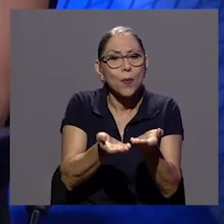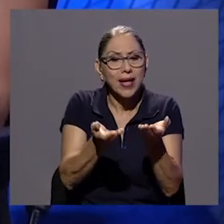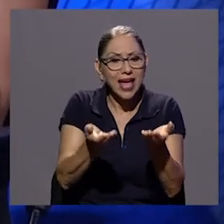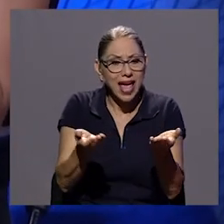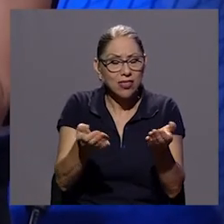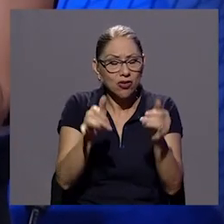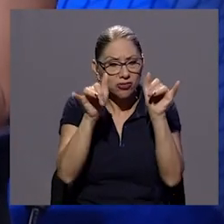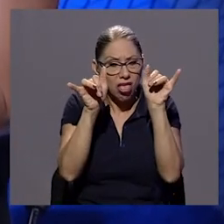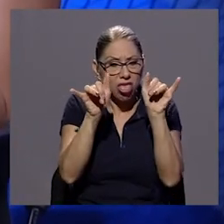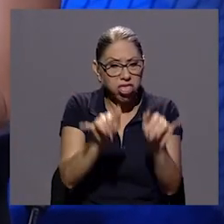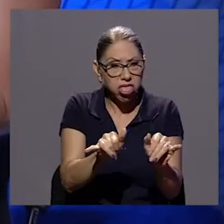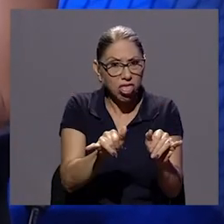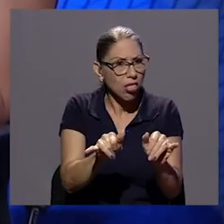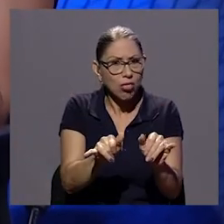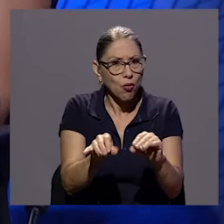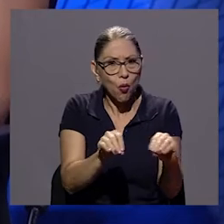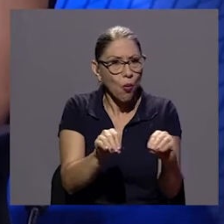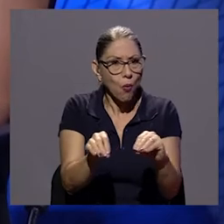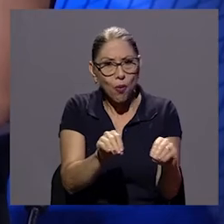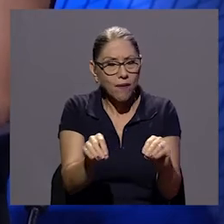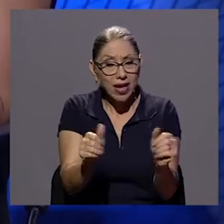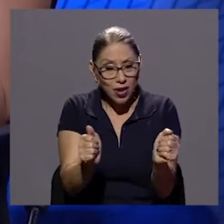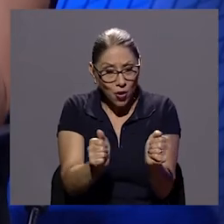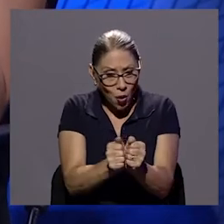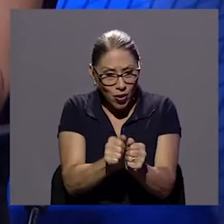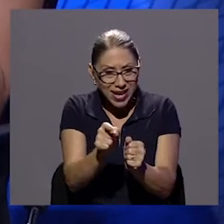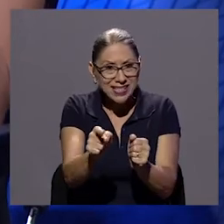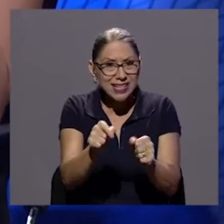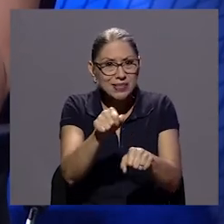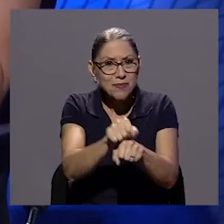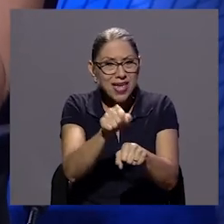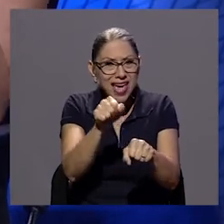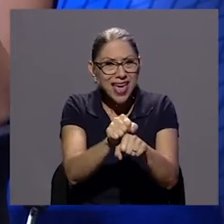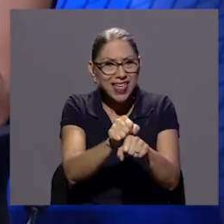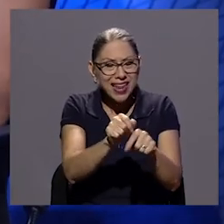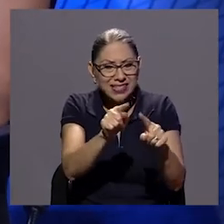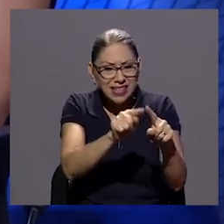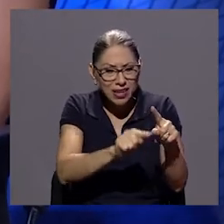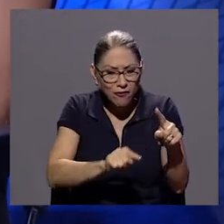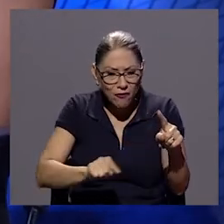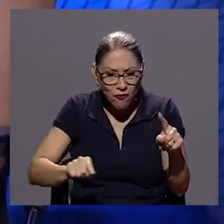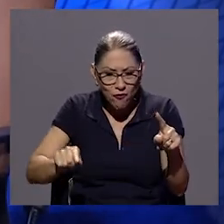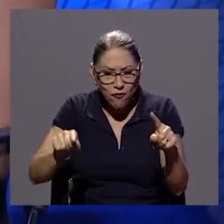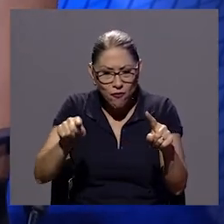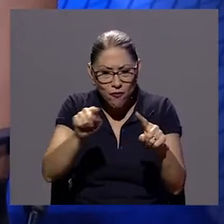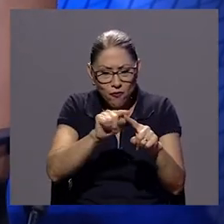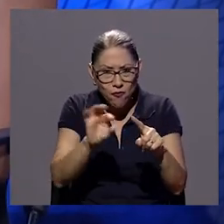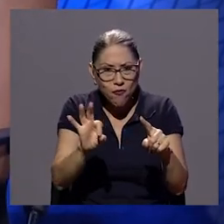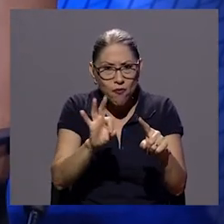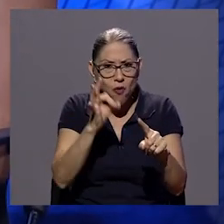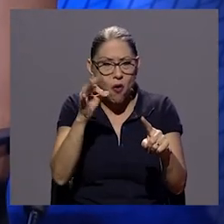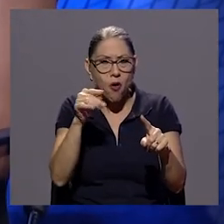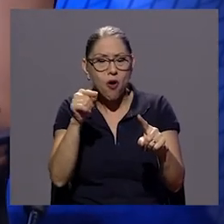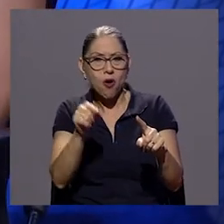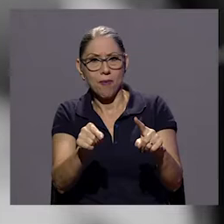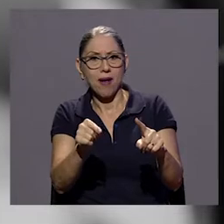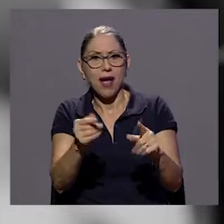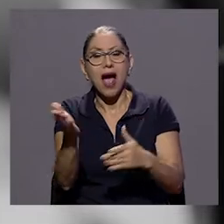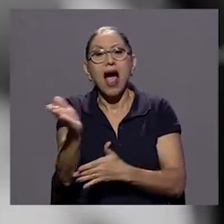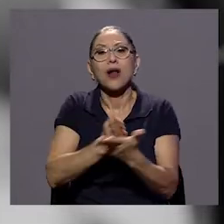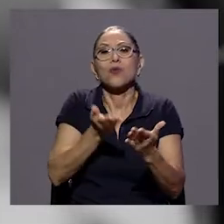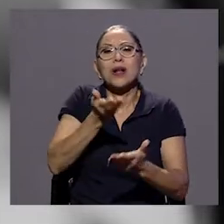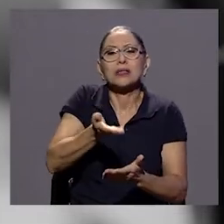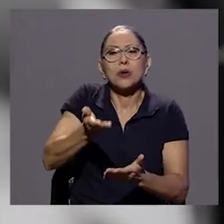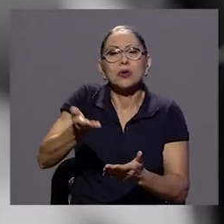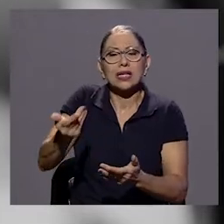estas piedras que también tienen su forma geométrica había ciertas cosas de composición que sí yo buscaba alguien con